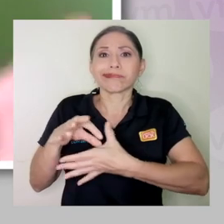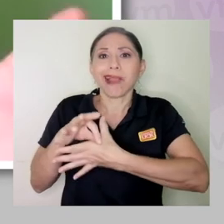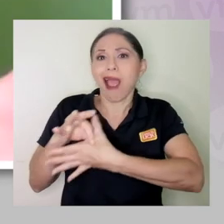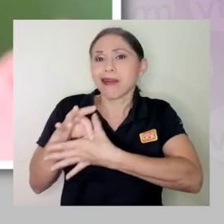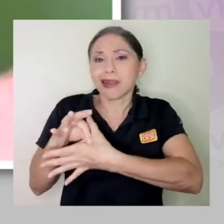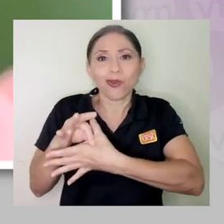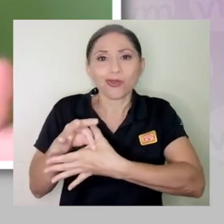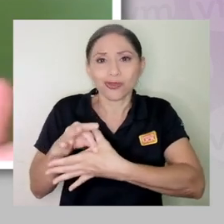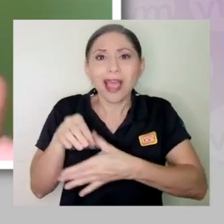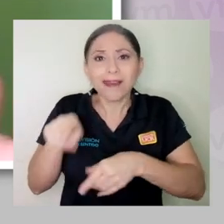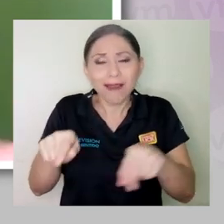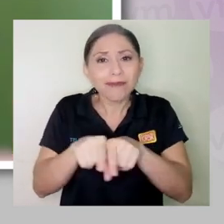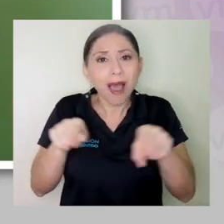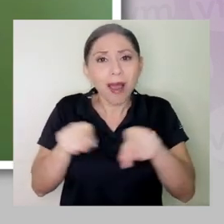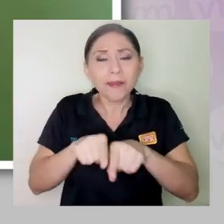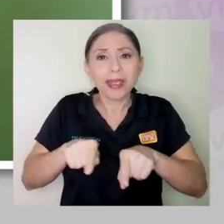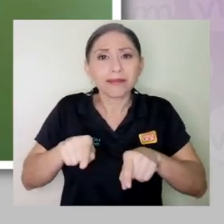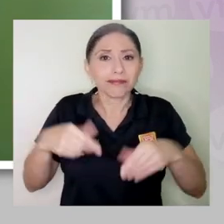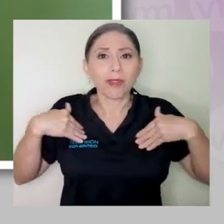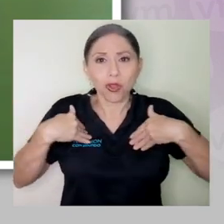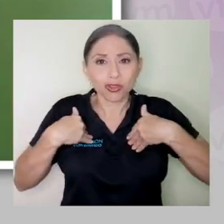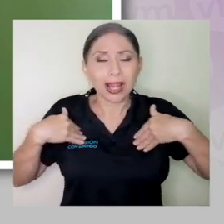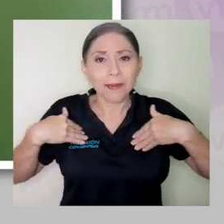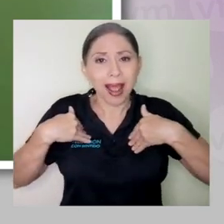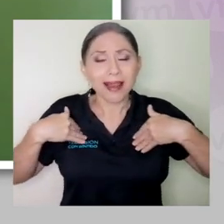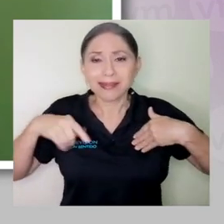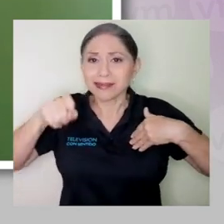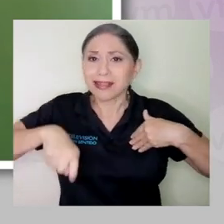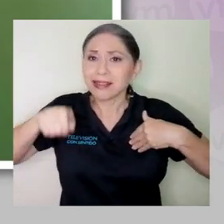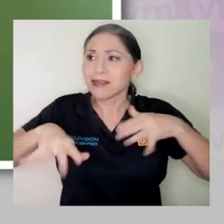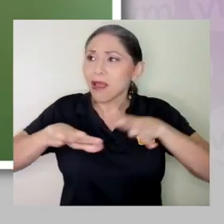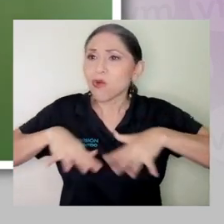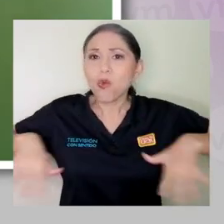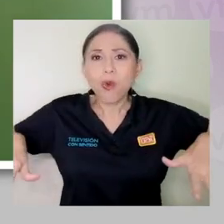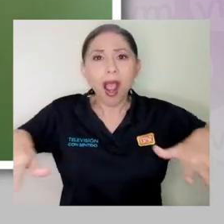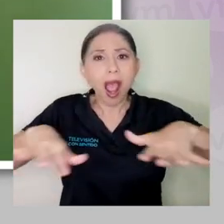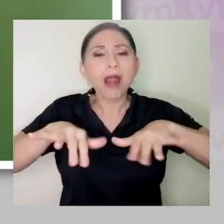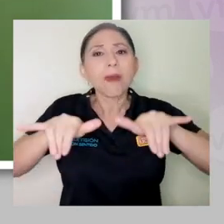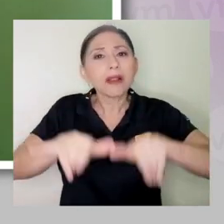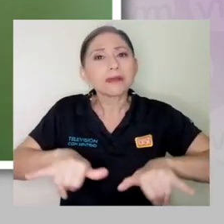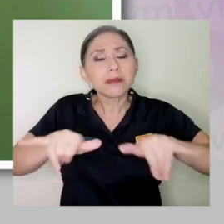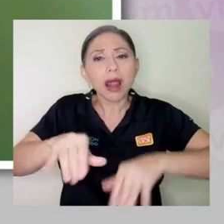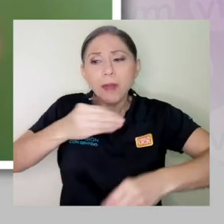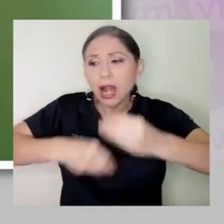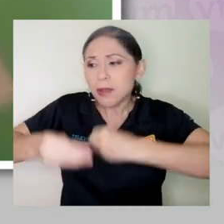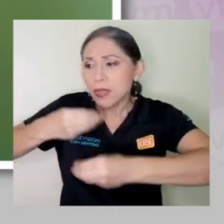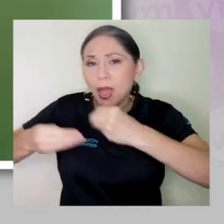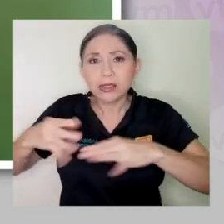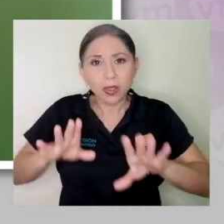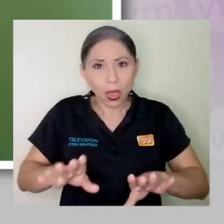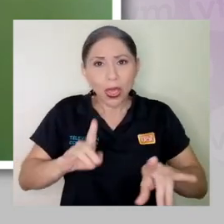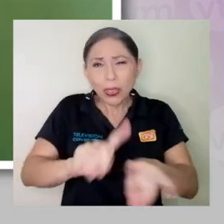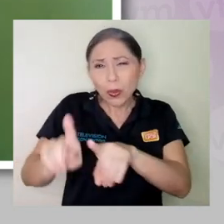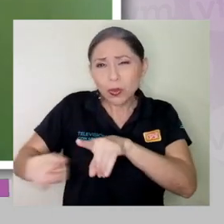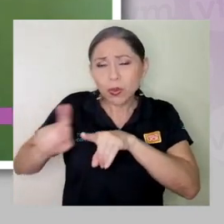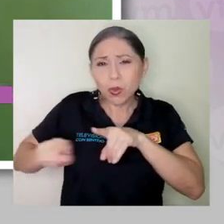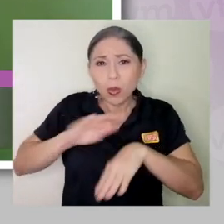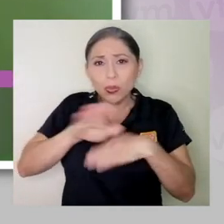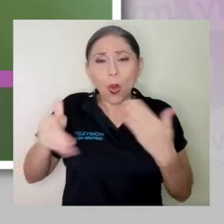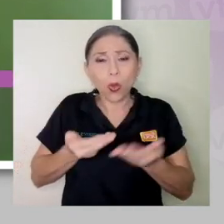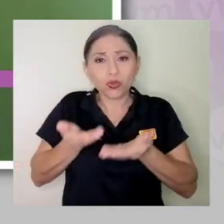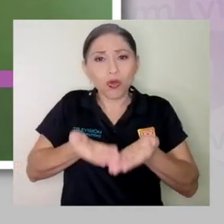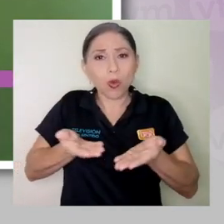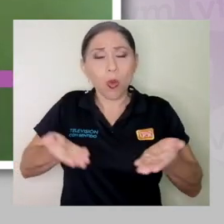espacio, los animales para estar y para alimentarse y todo. Entonces, todos esos recursos se utilizan en